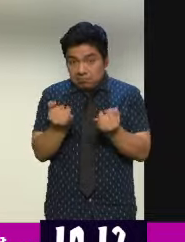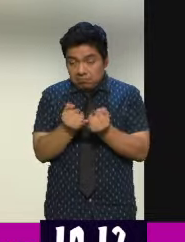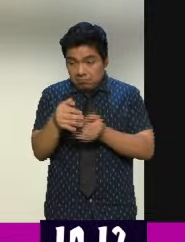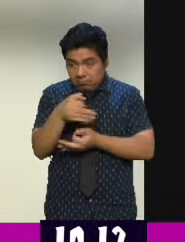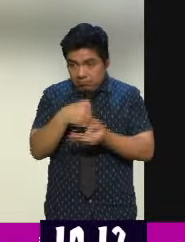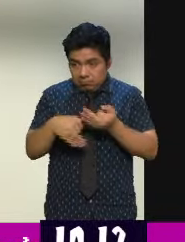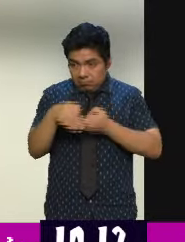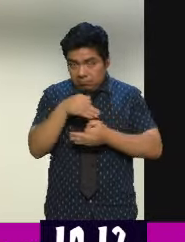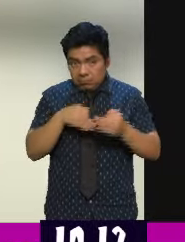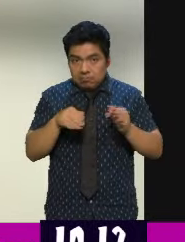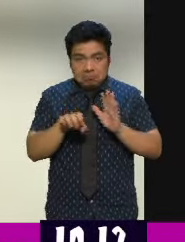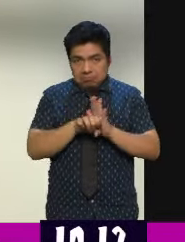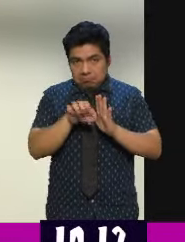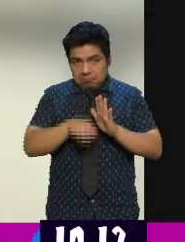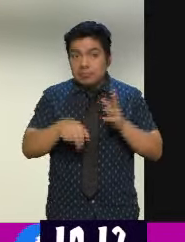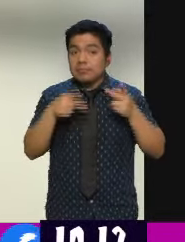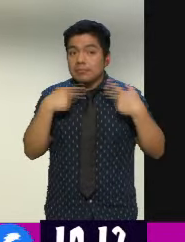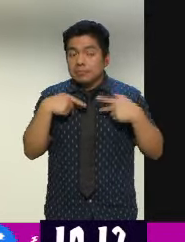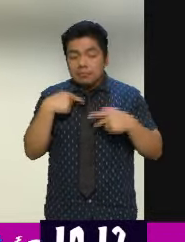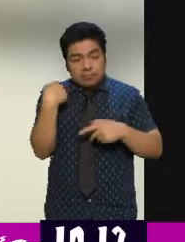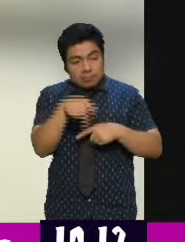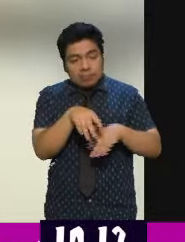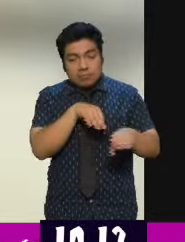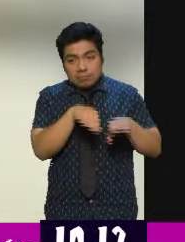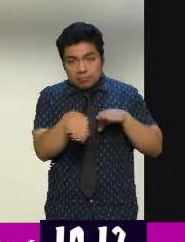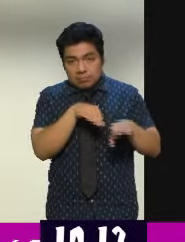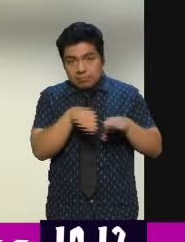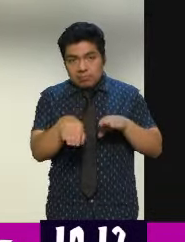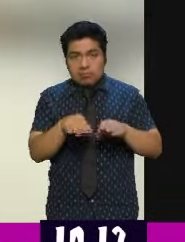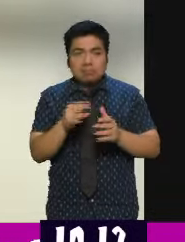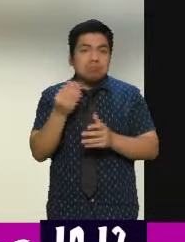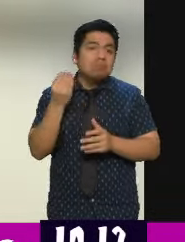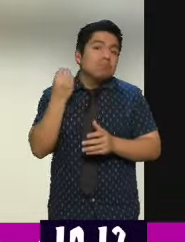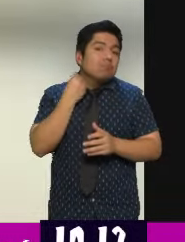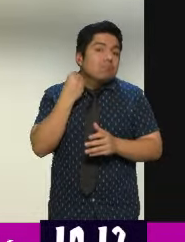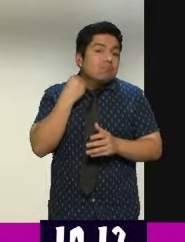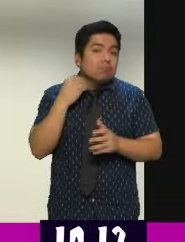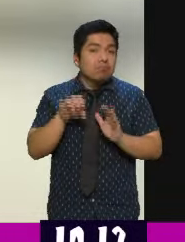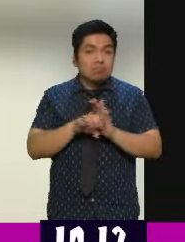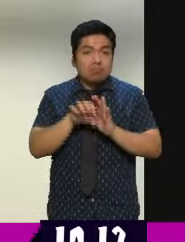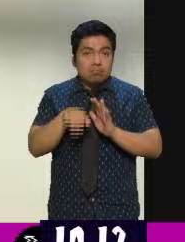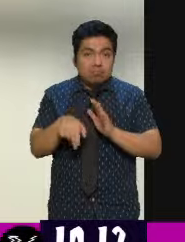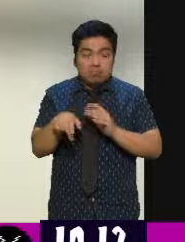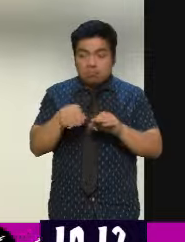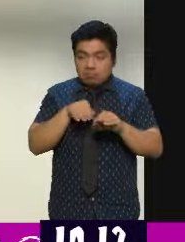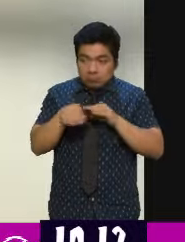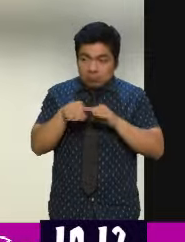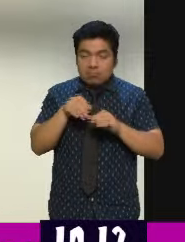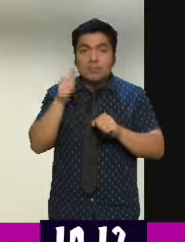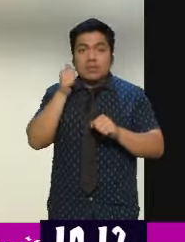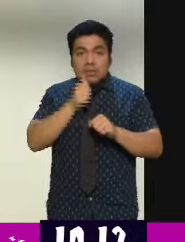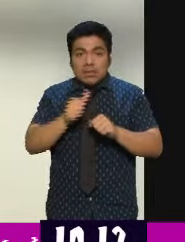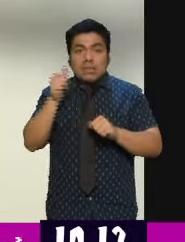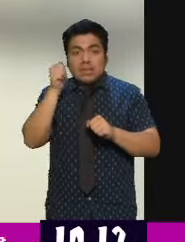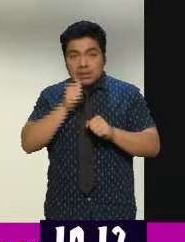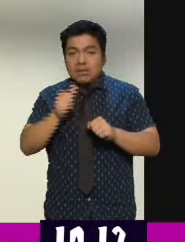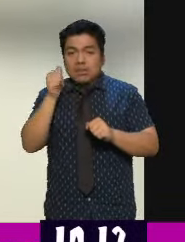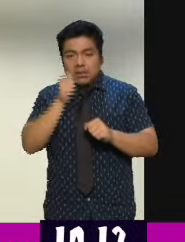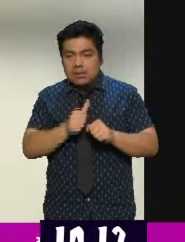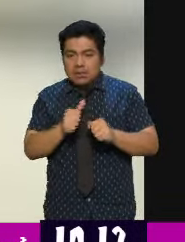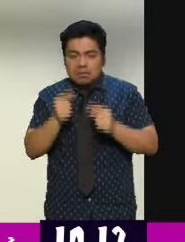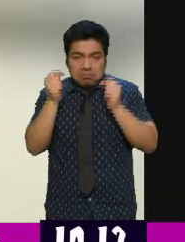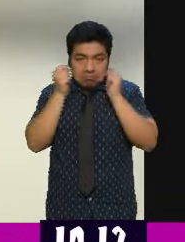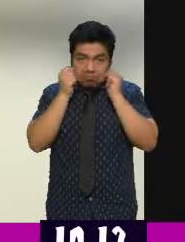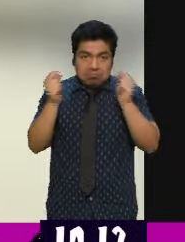hospitales tienen que seguir trabajando. Un psicólogo, un abogado, tenemos que seguir trabajando siempre. Y no nos importa el